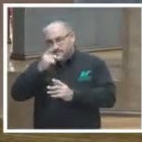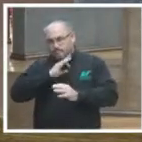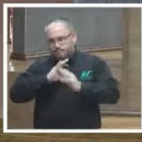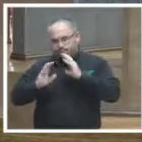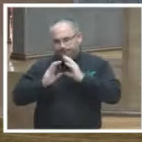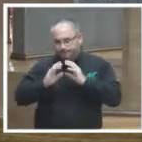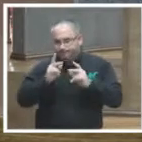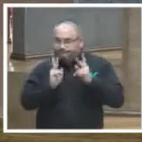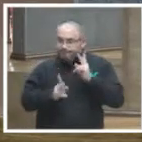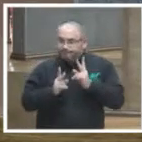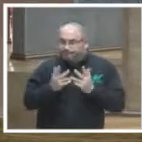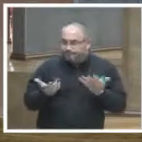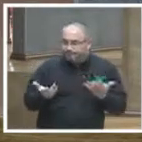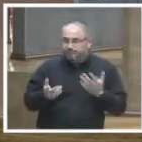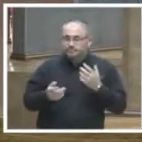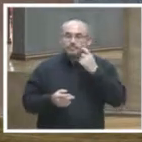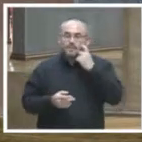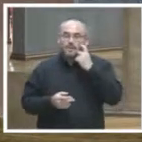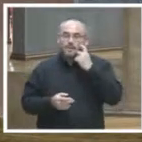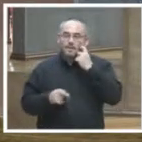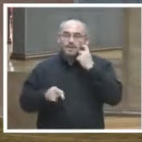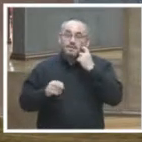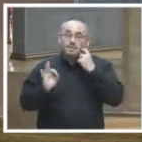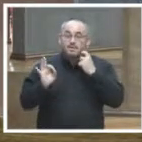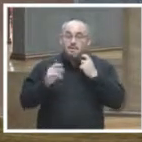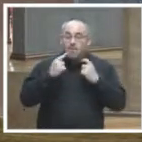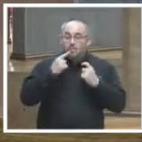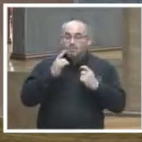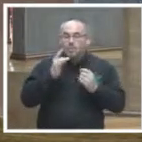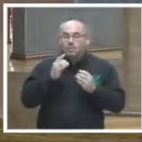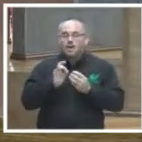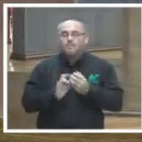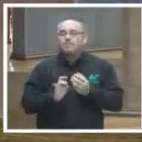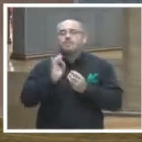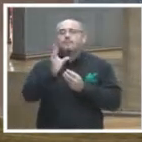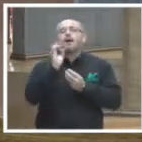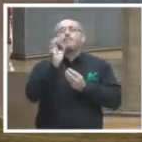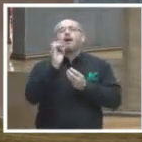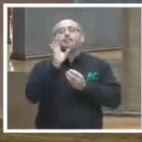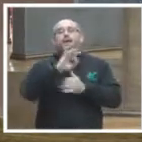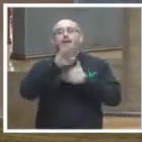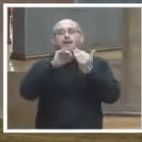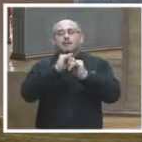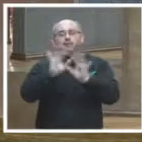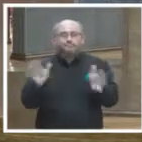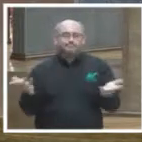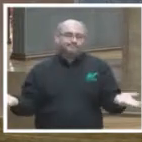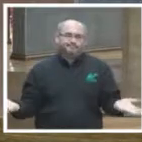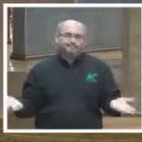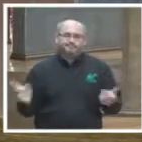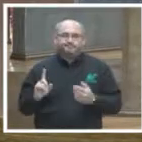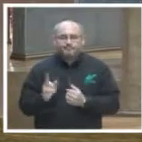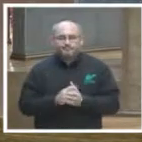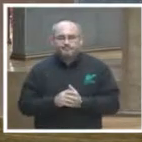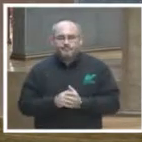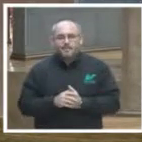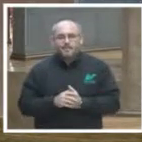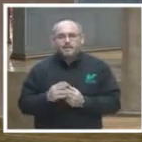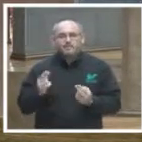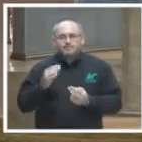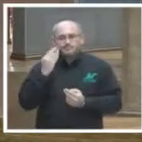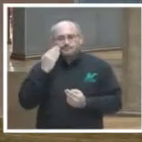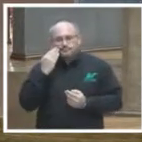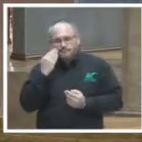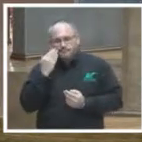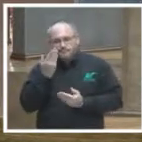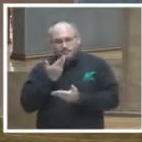y se utilizan más como esta herramienta de transmisión de información en general lo que son las redes sociales